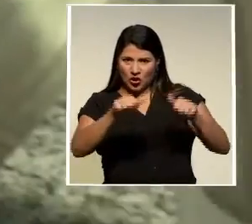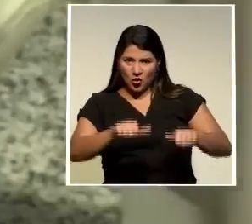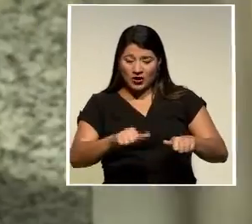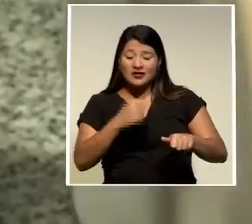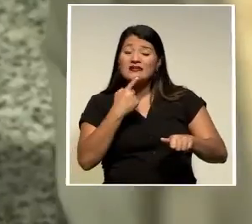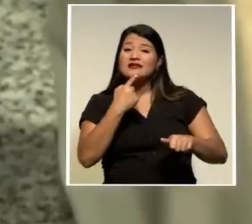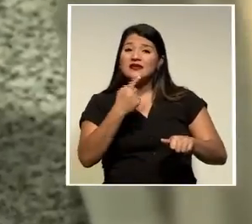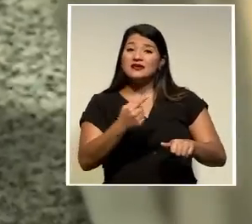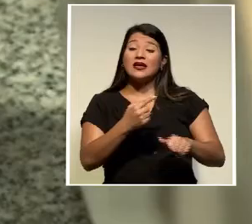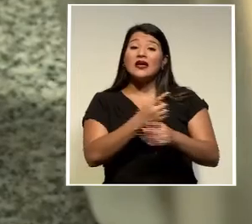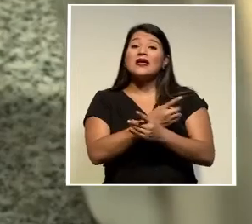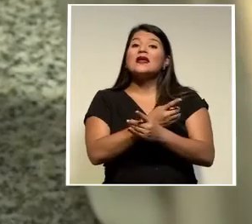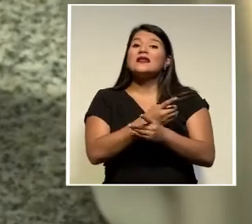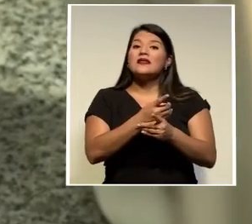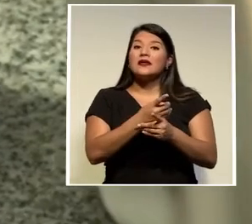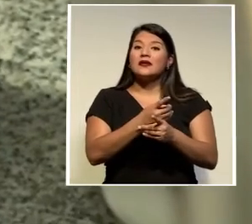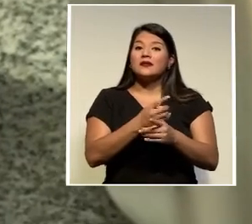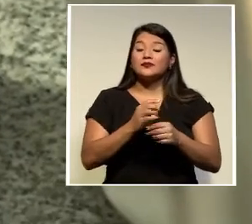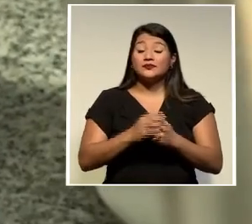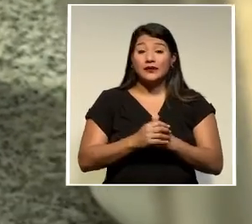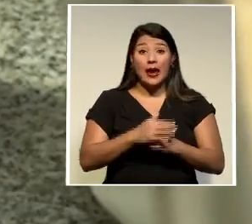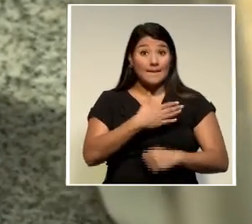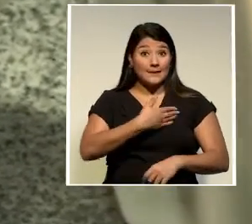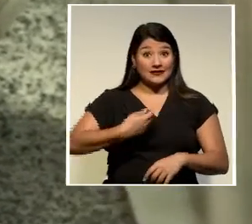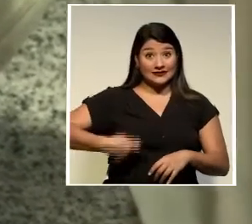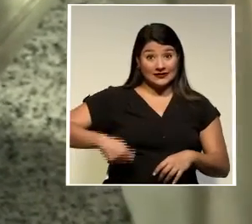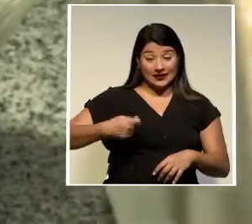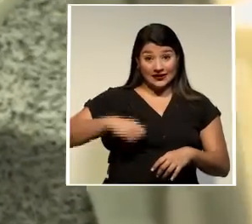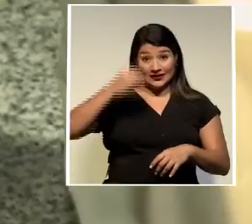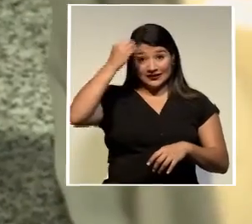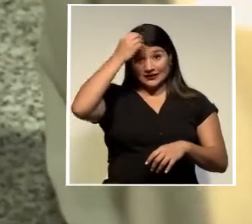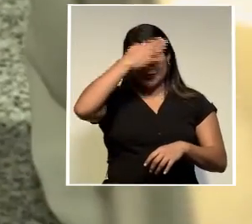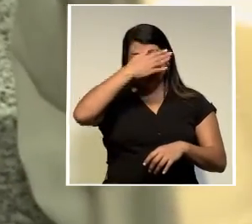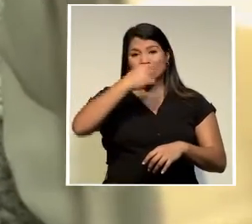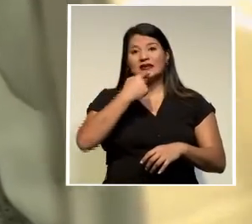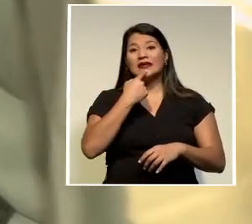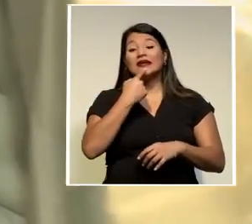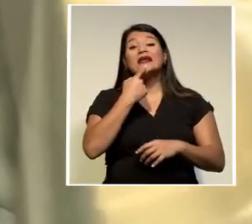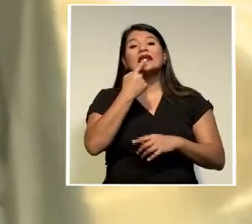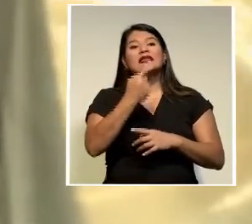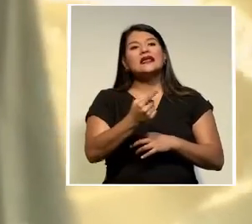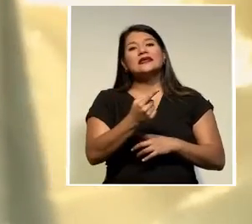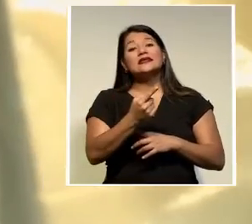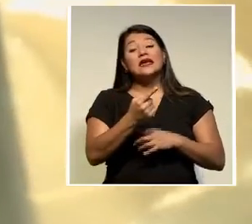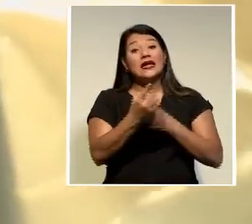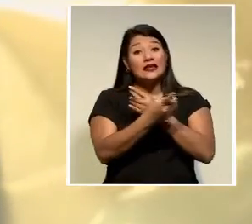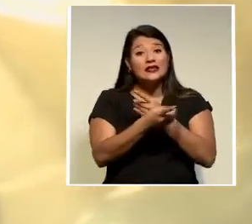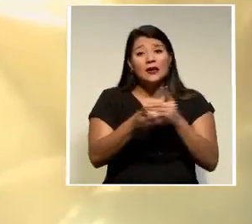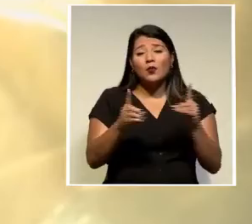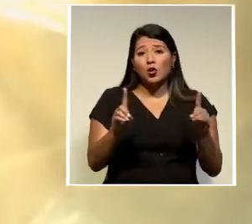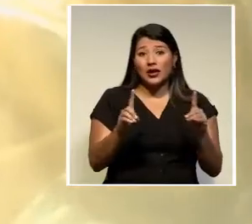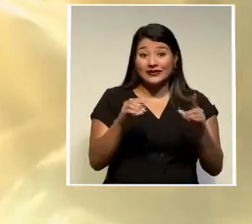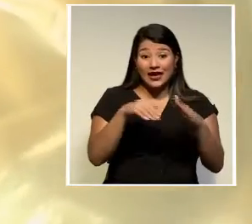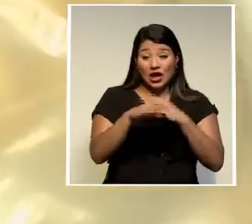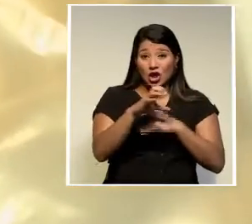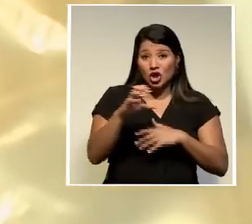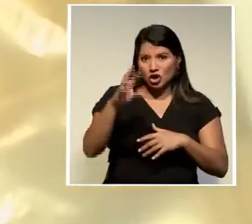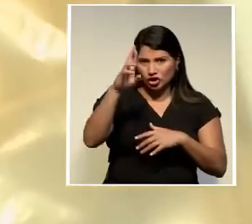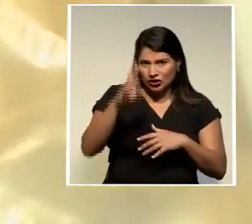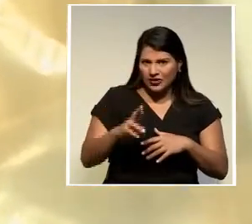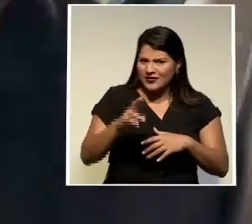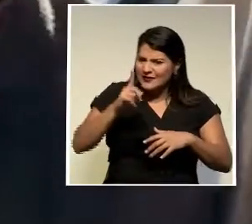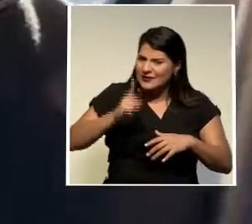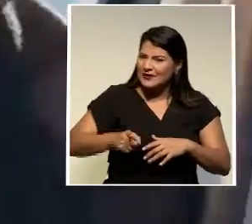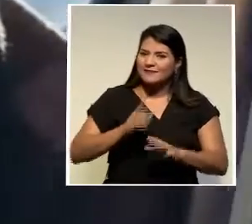democracia por su parte alvarado calificó como una barbaridad lo ocurrido y recalcó que la democracia en costa rica es